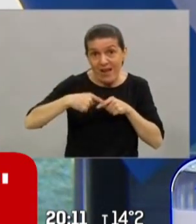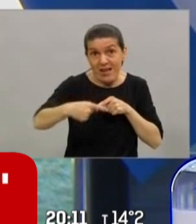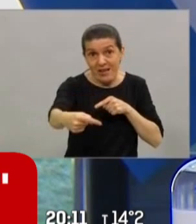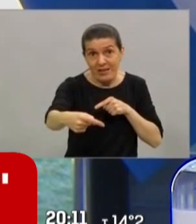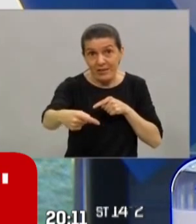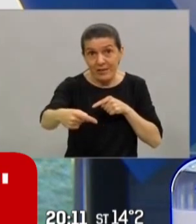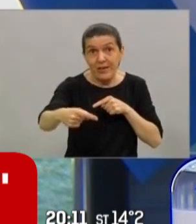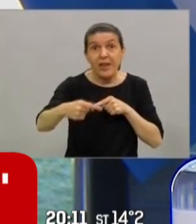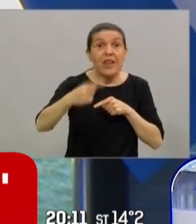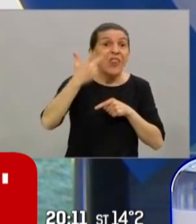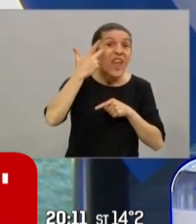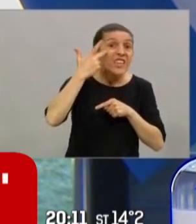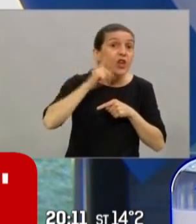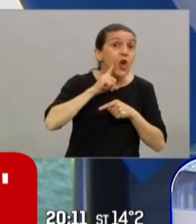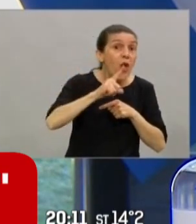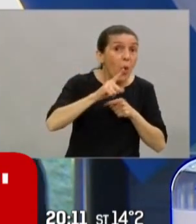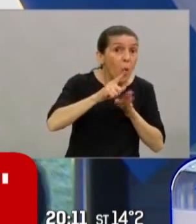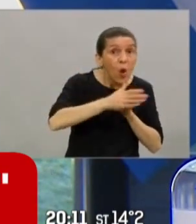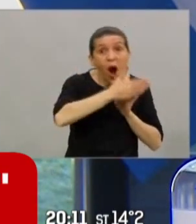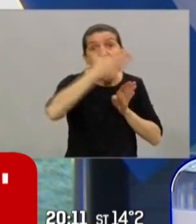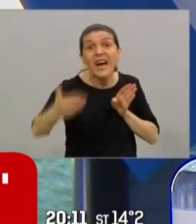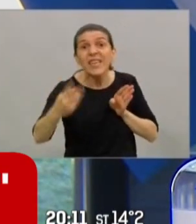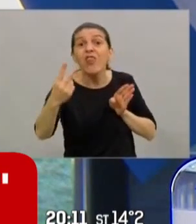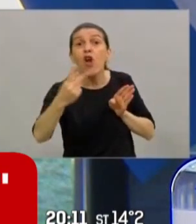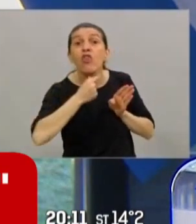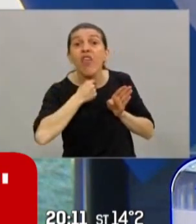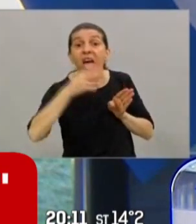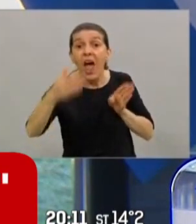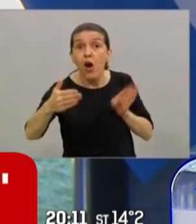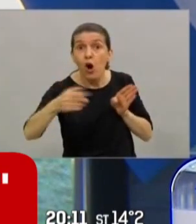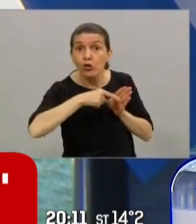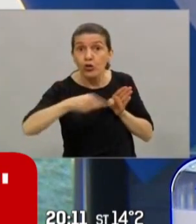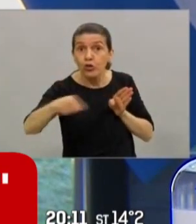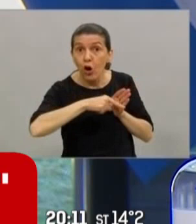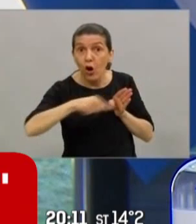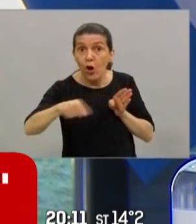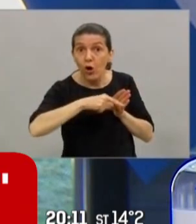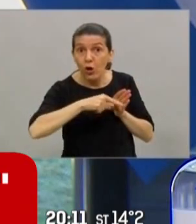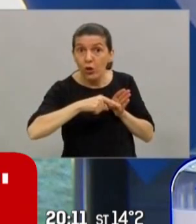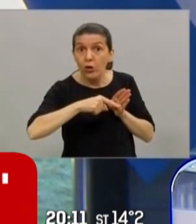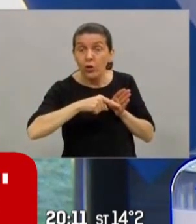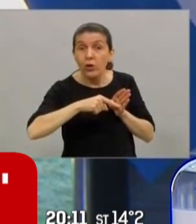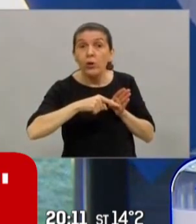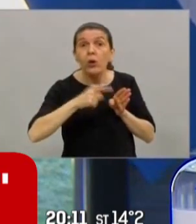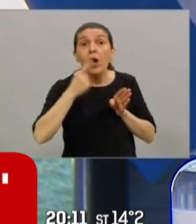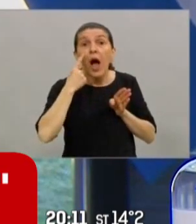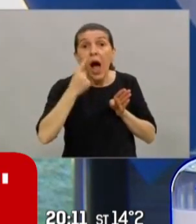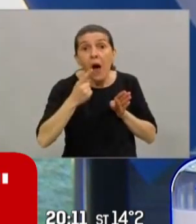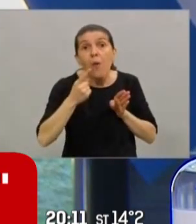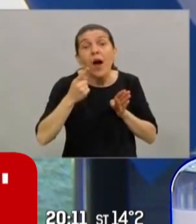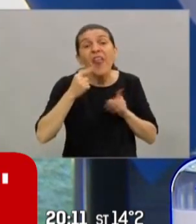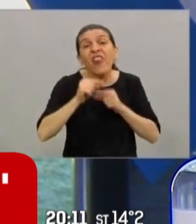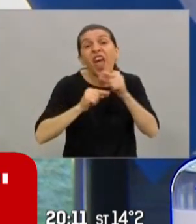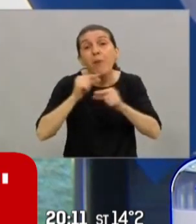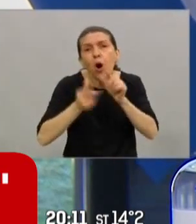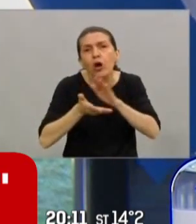entre el 18 de julio y el 2 de agosto, vamos a ir tratando de volver